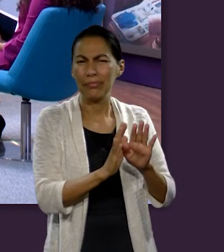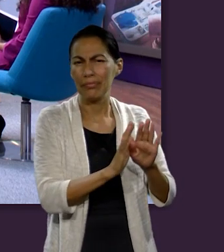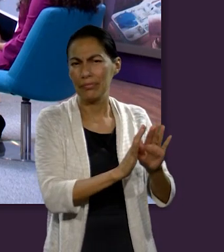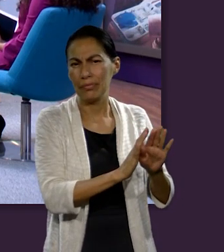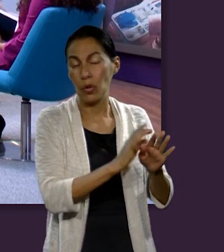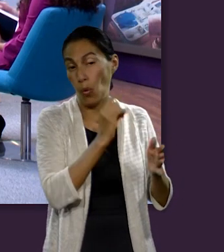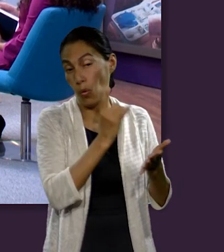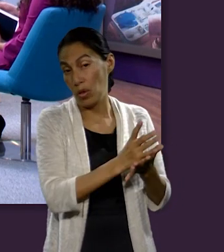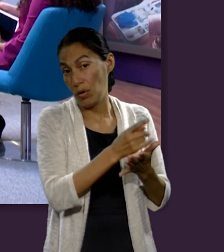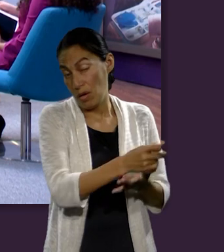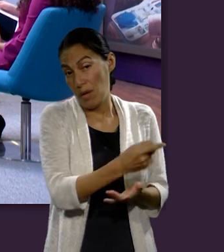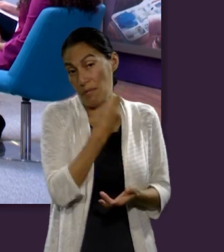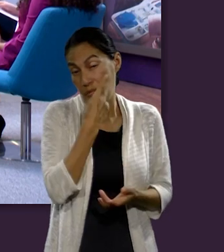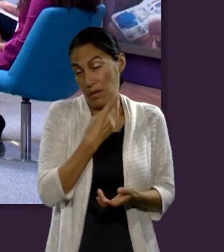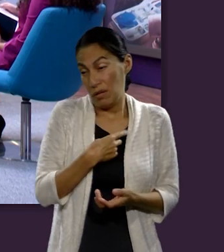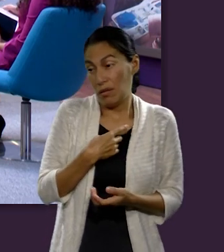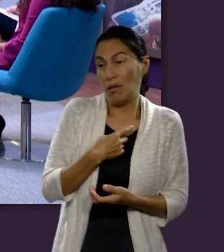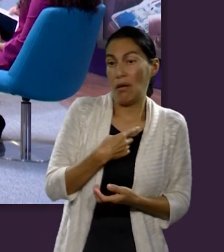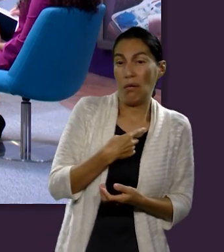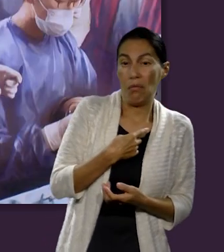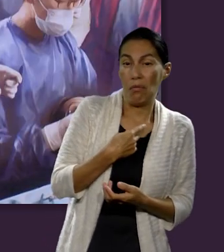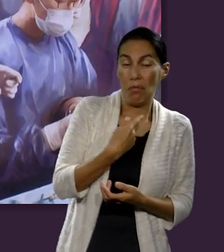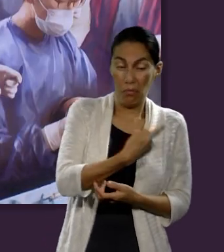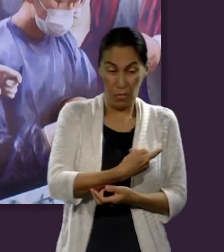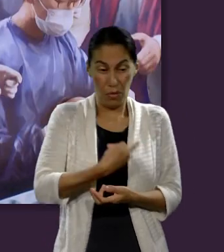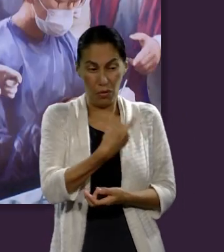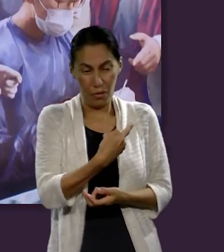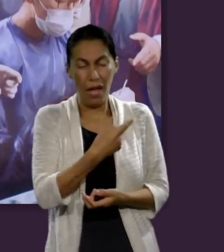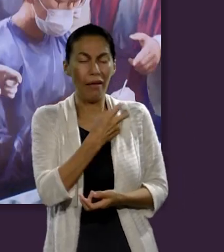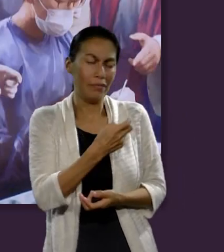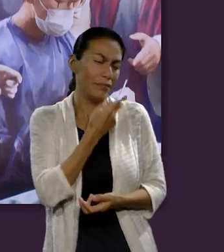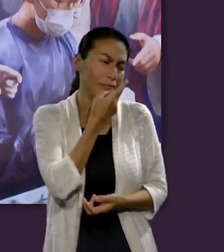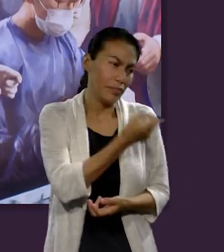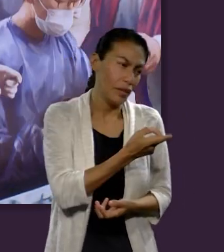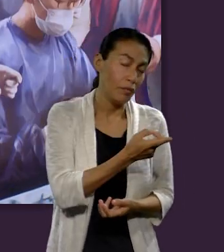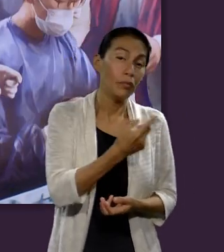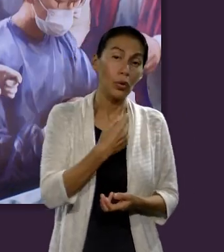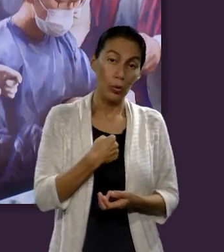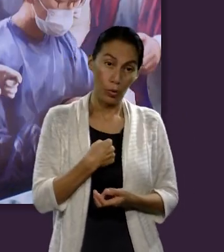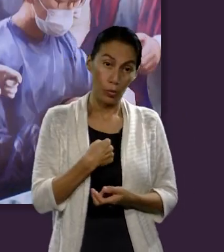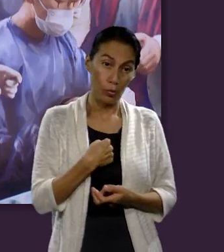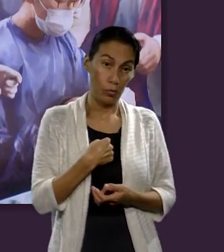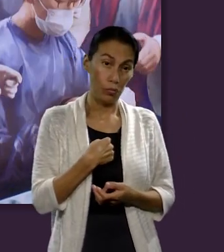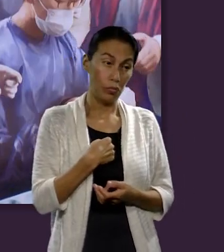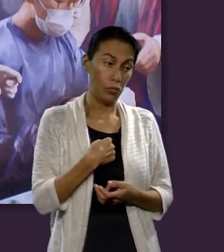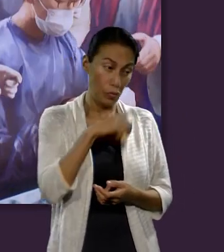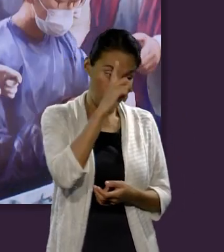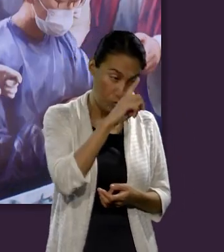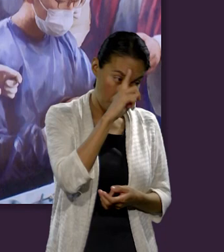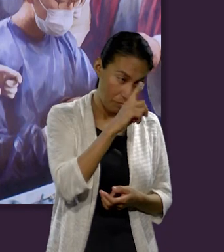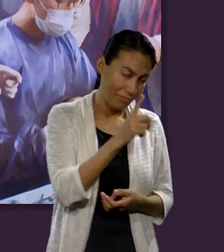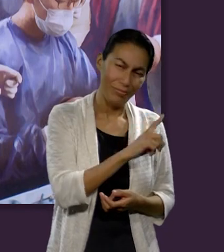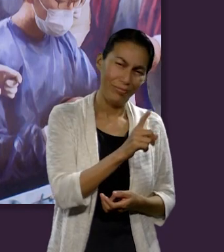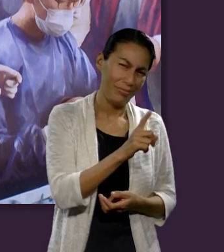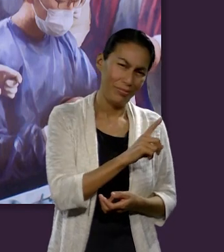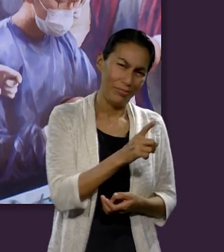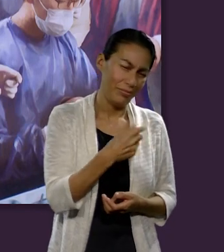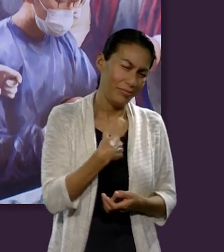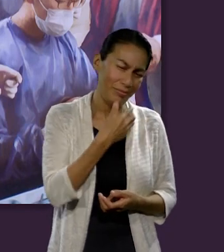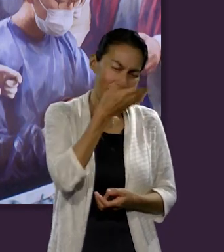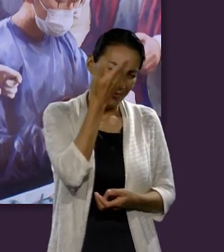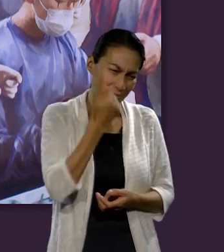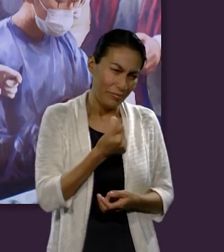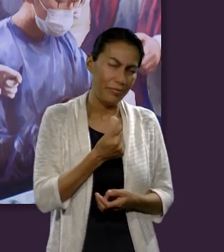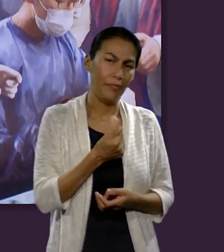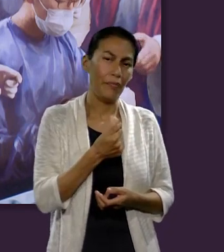dejarlo solo si nos pone preguntas. Porque nosotros no estamos en situaciones de dar sermones